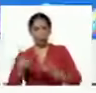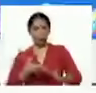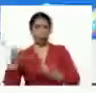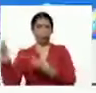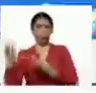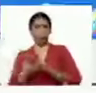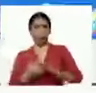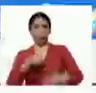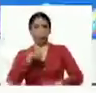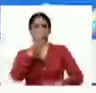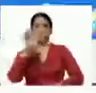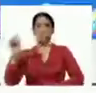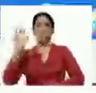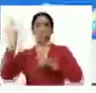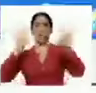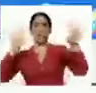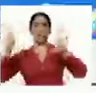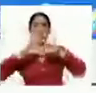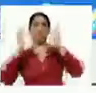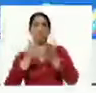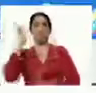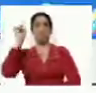países del mundo